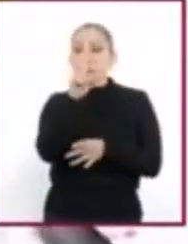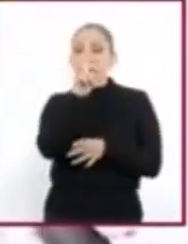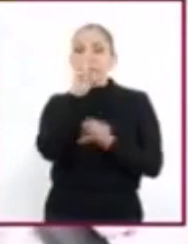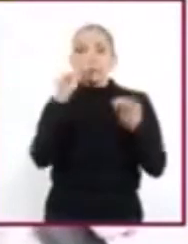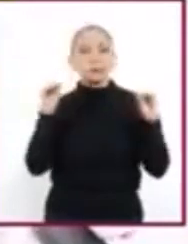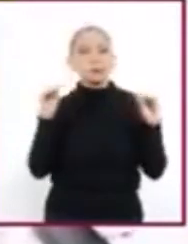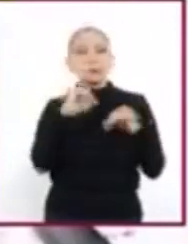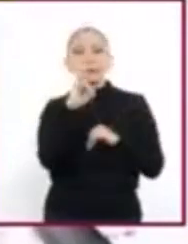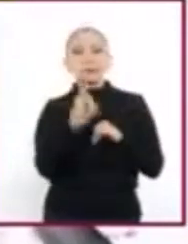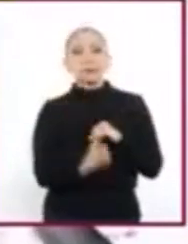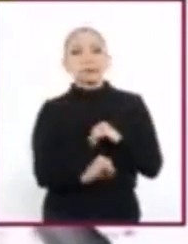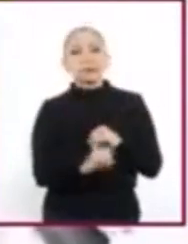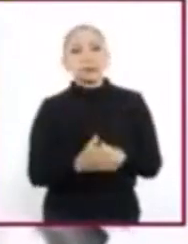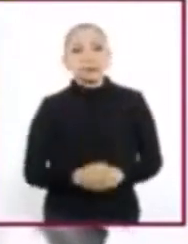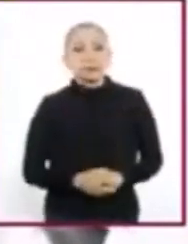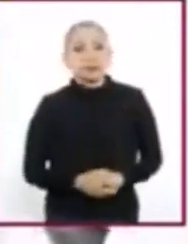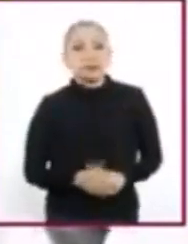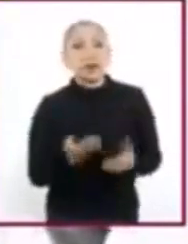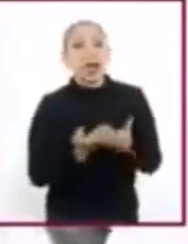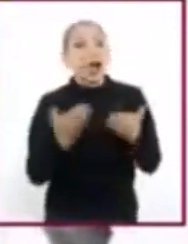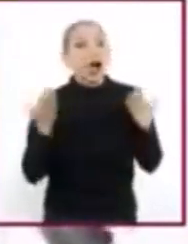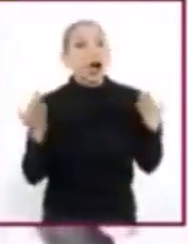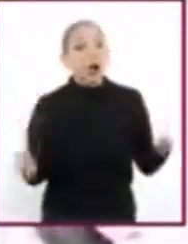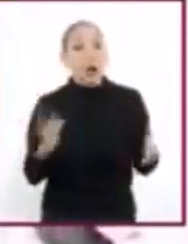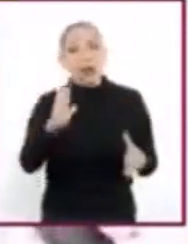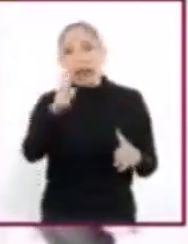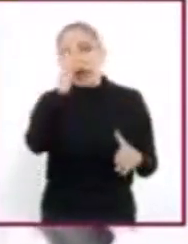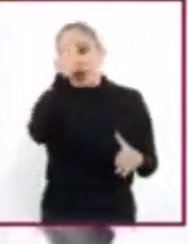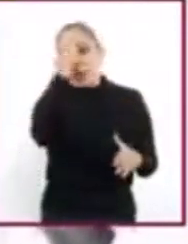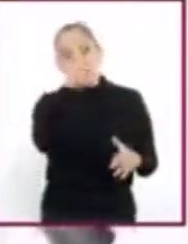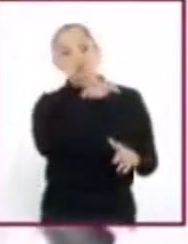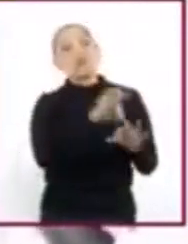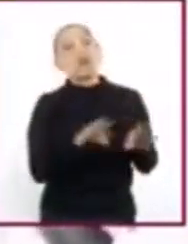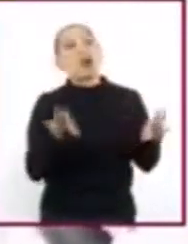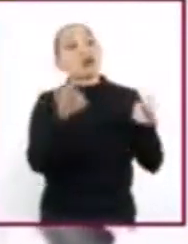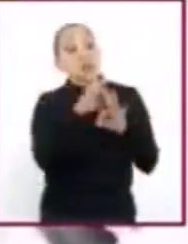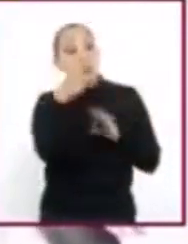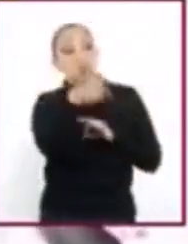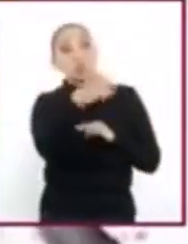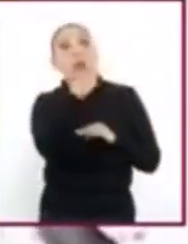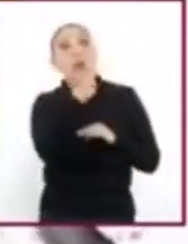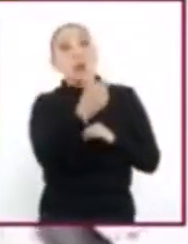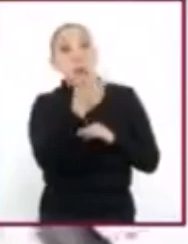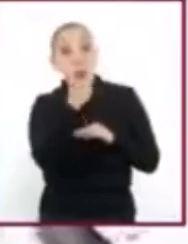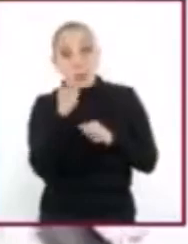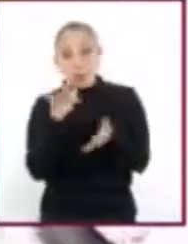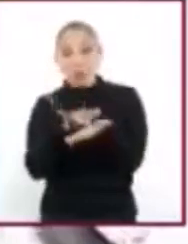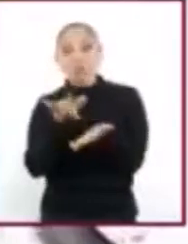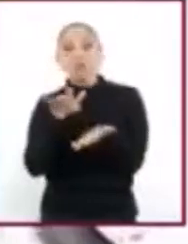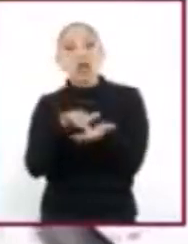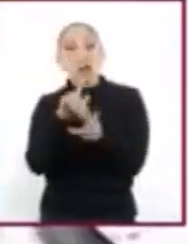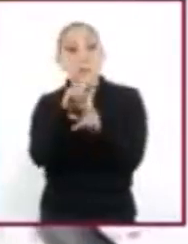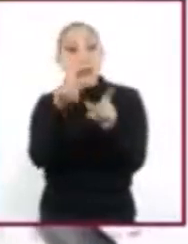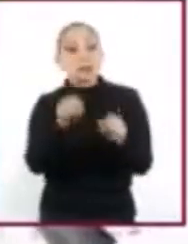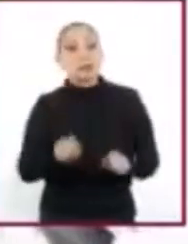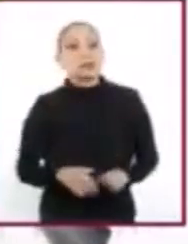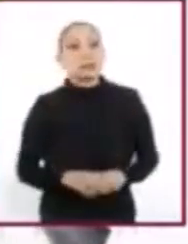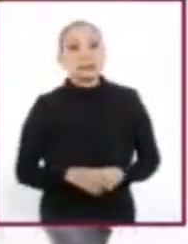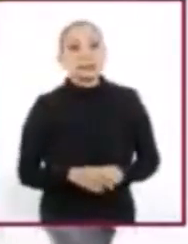la misma manera. Hoy en día, se recuerda la importancia que tuvo su actuar en pro de la cultura de la paz.